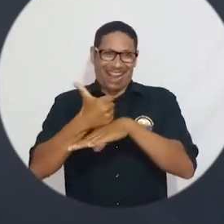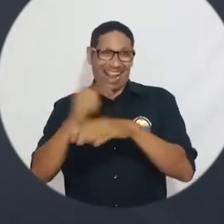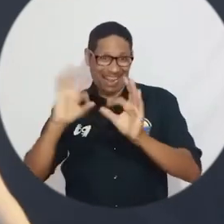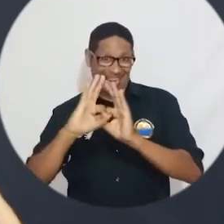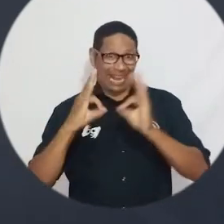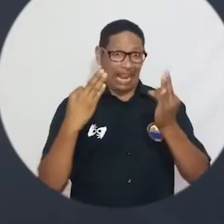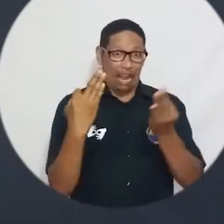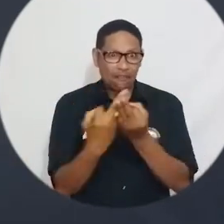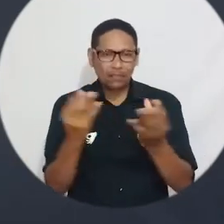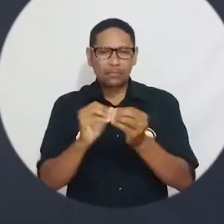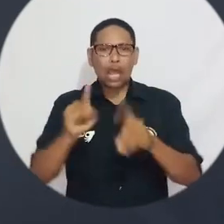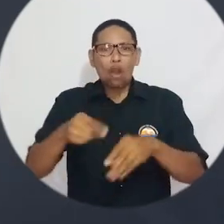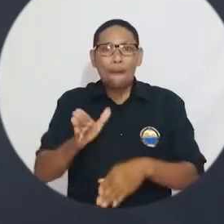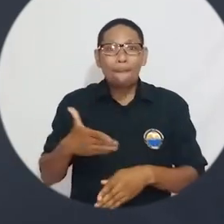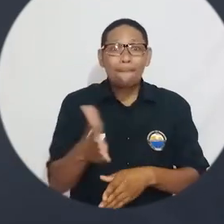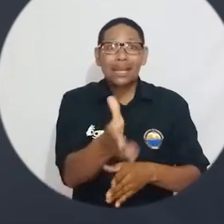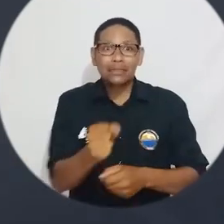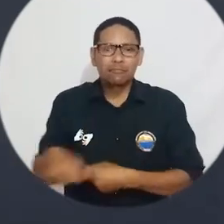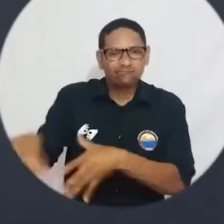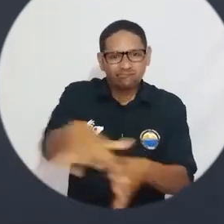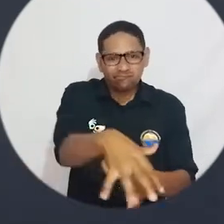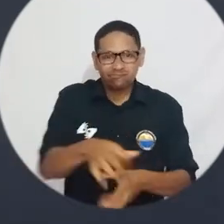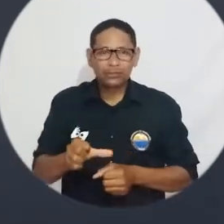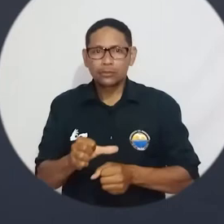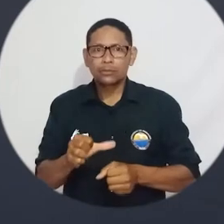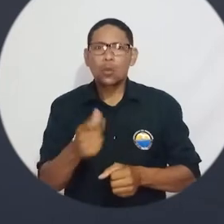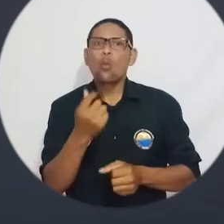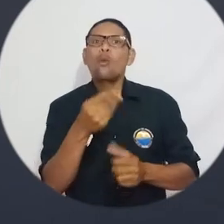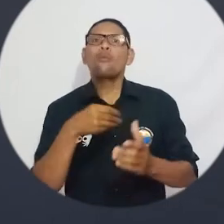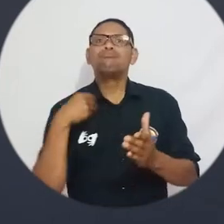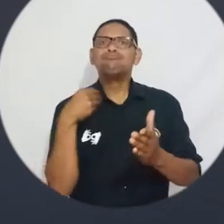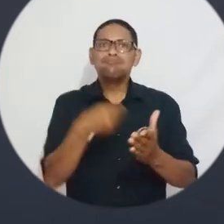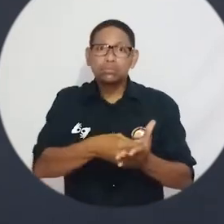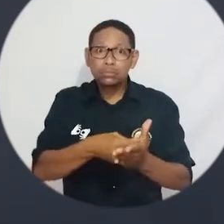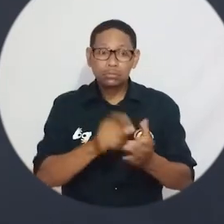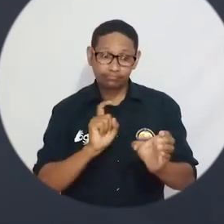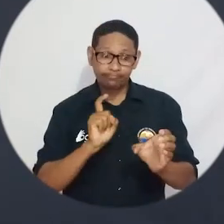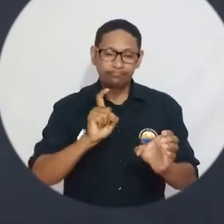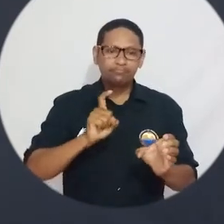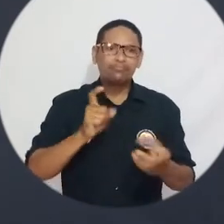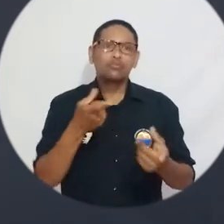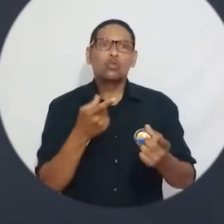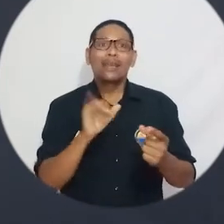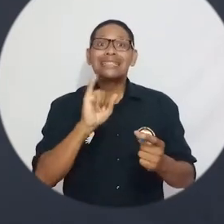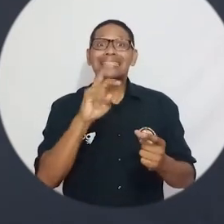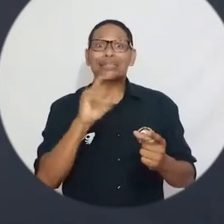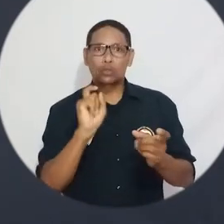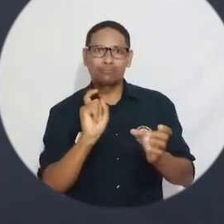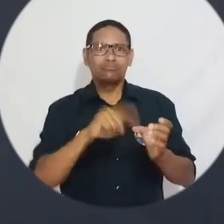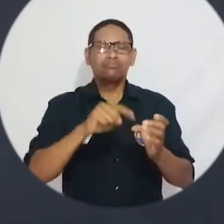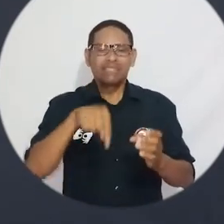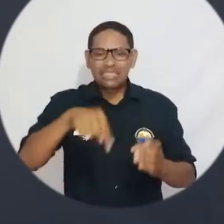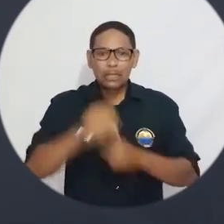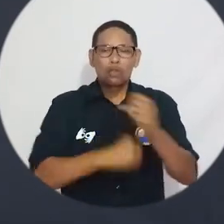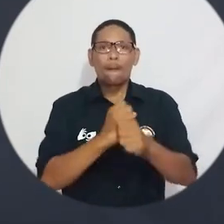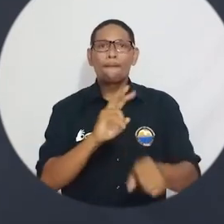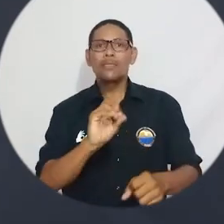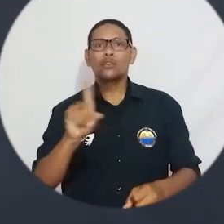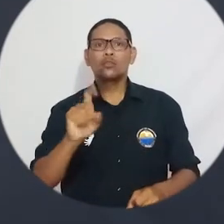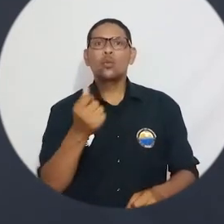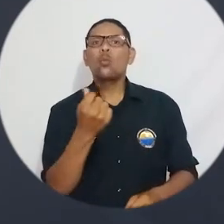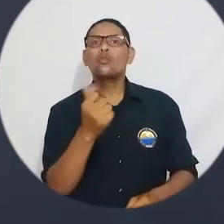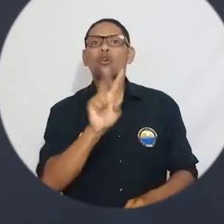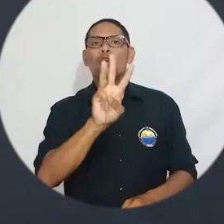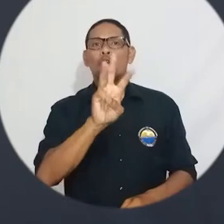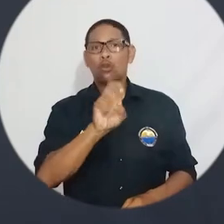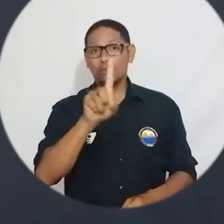a las comunidades de pescadores artesanales. ¿Cuál es el costo de inscripción? El valor de inscripción en el 2021 es de